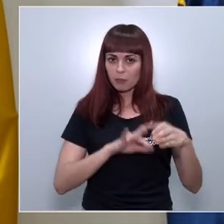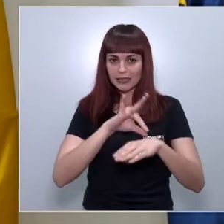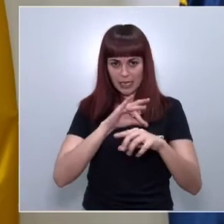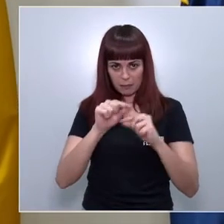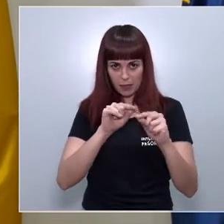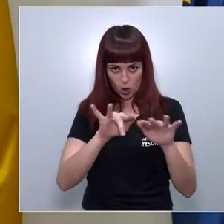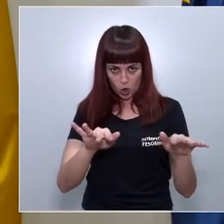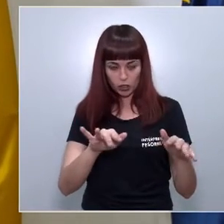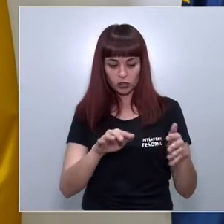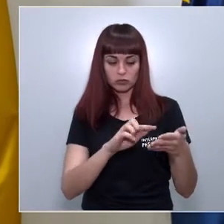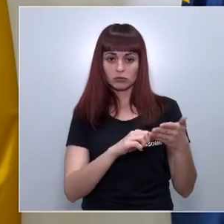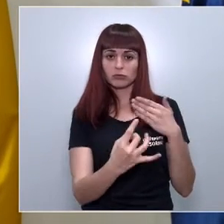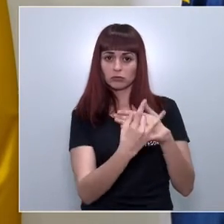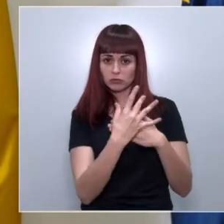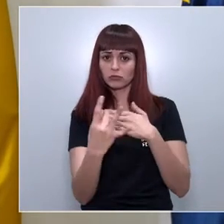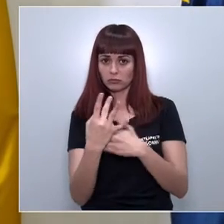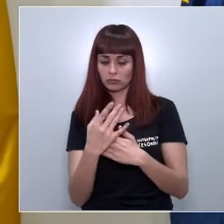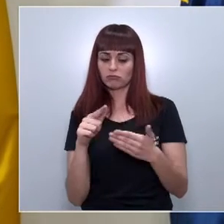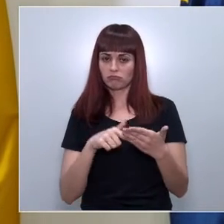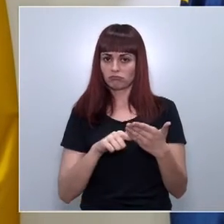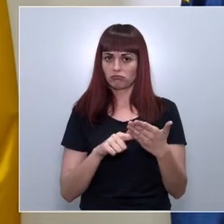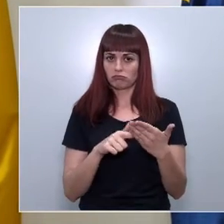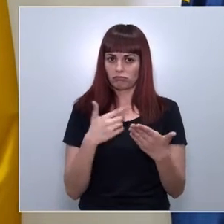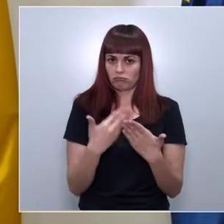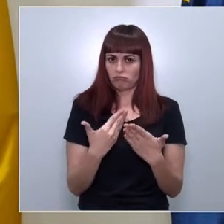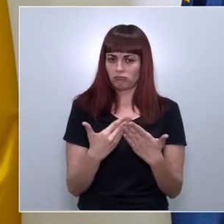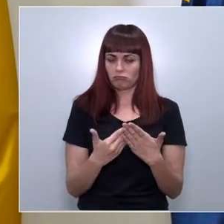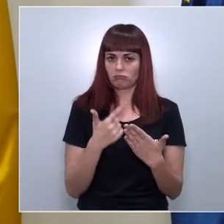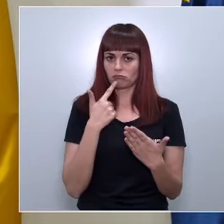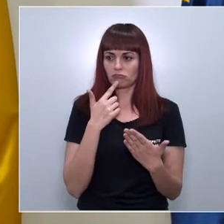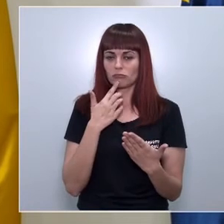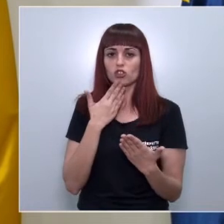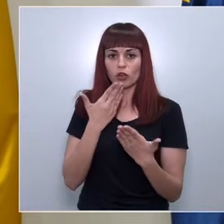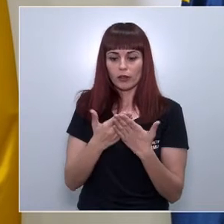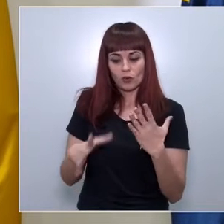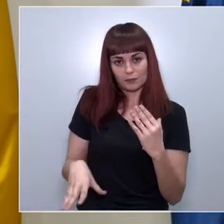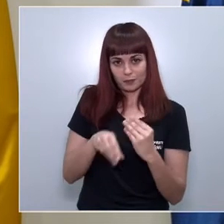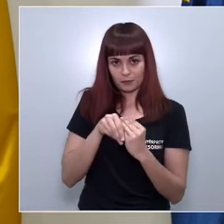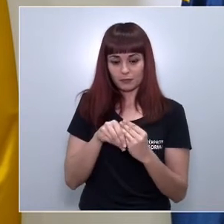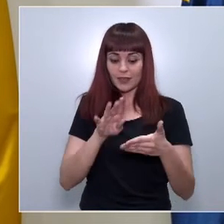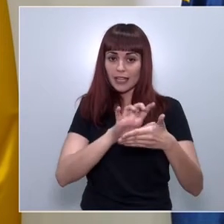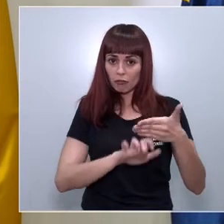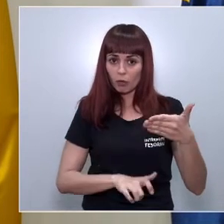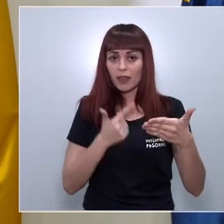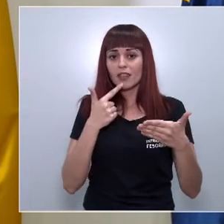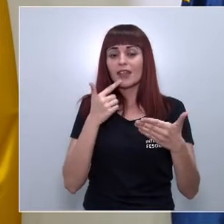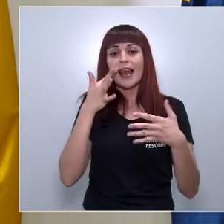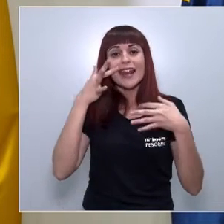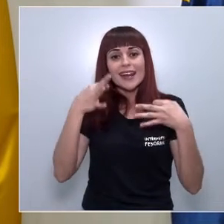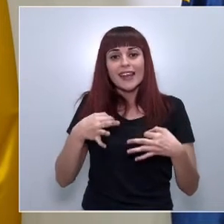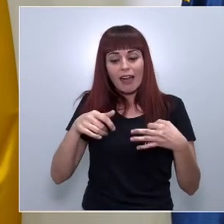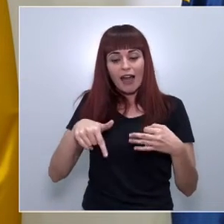sanitarios emitidos al respecto y que se adjuntaban a la solicitud que se acusó. Estos informes constataban la realidad en nuestra región